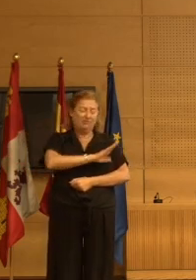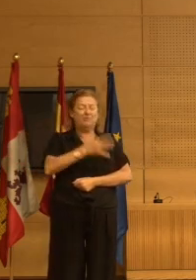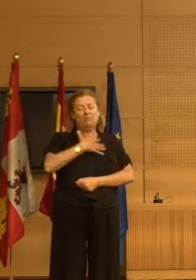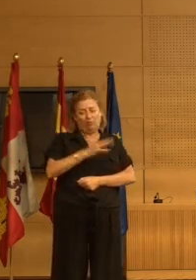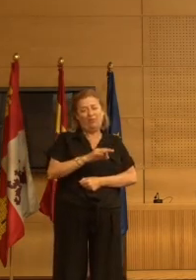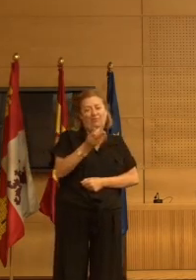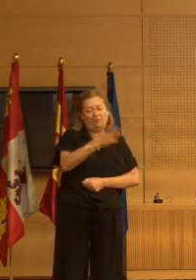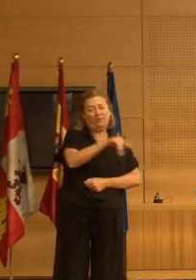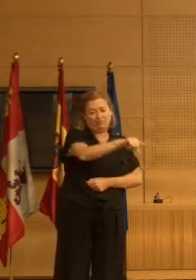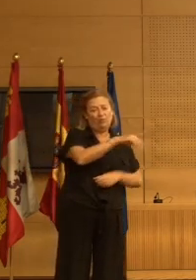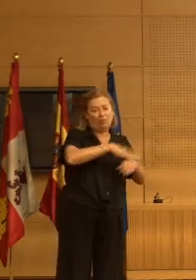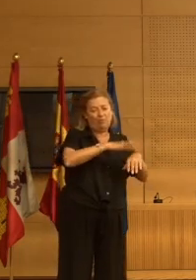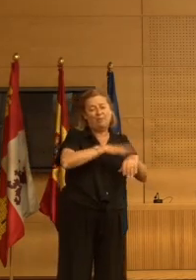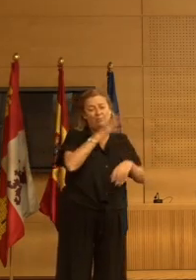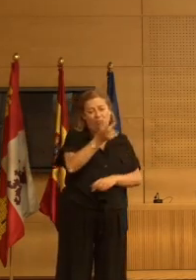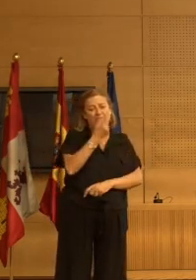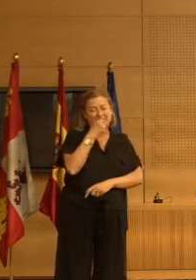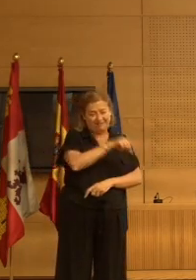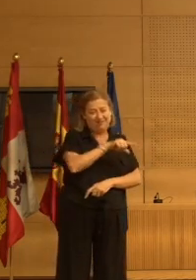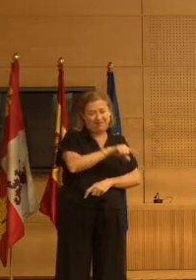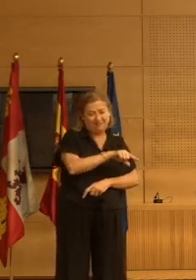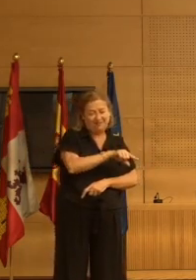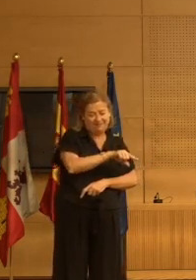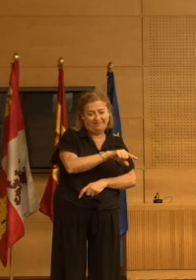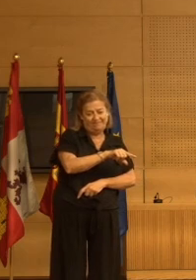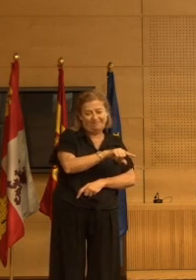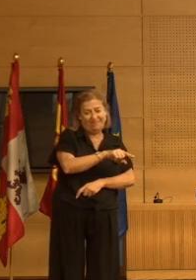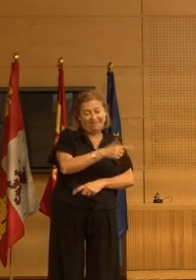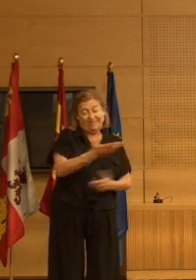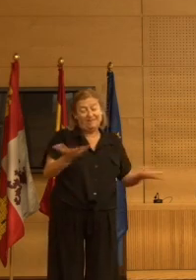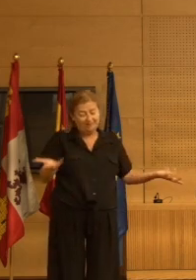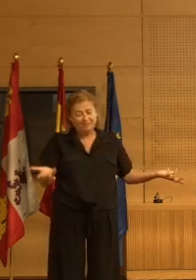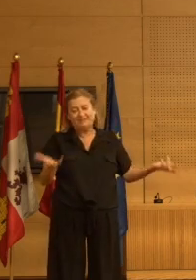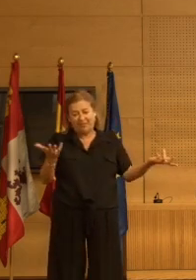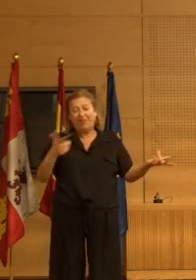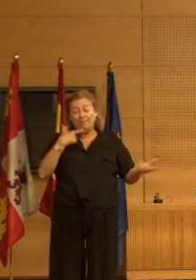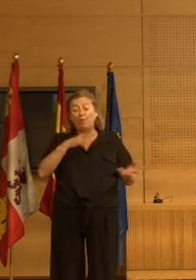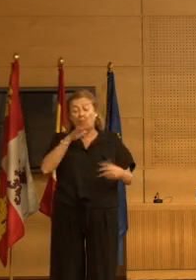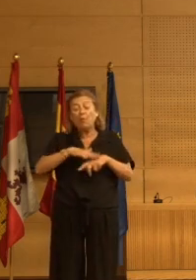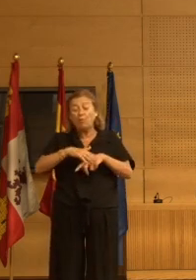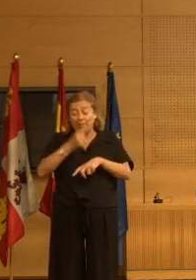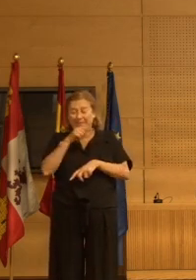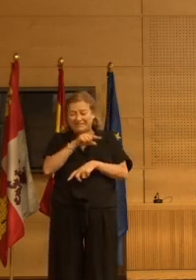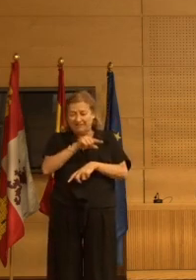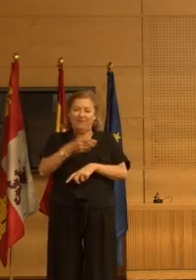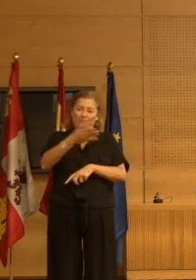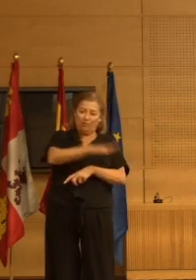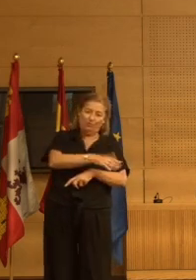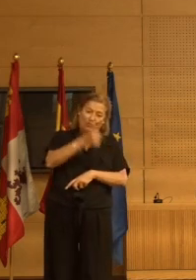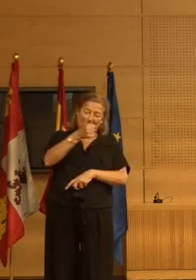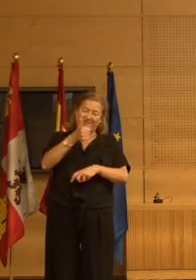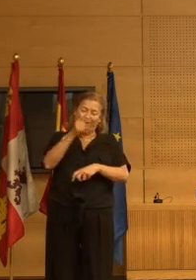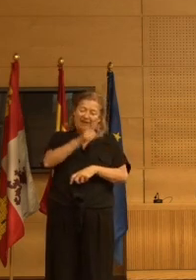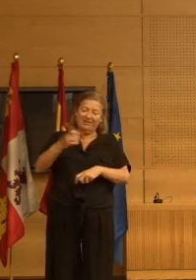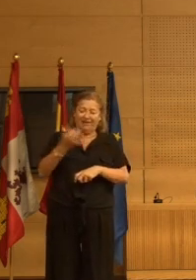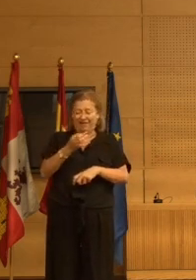personas que están tomando neurolépticos. Entonces, el fallecimiento ocurriría debido al neuroléptico en ese plazo.